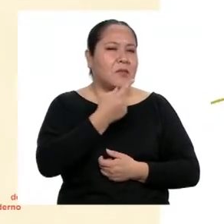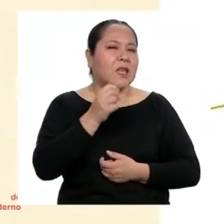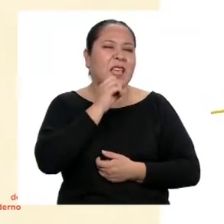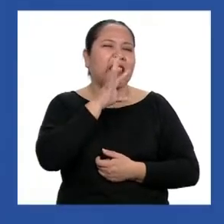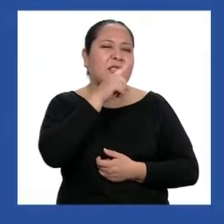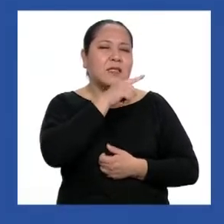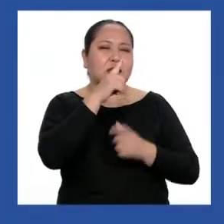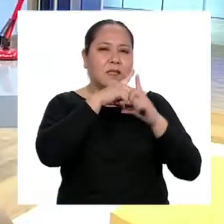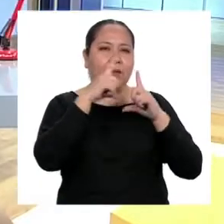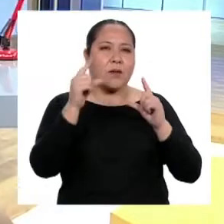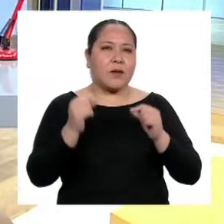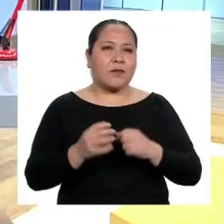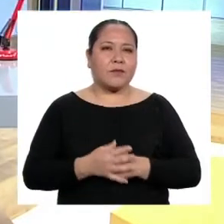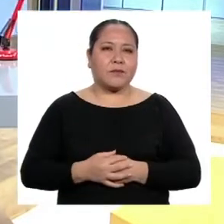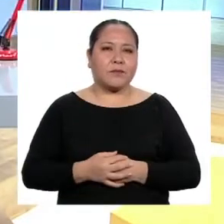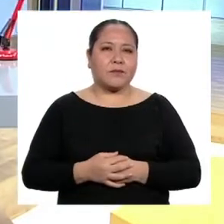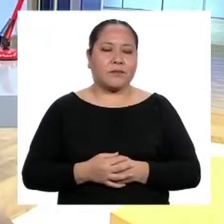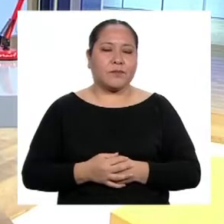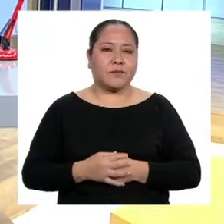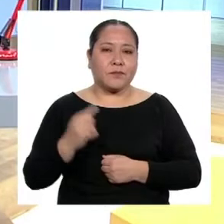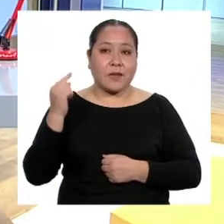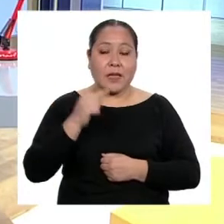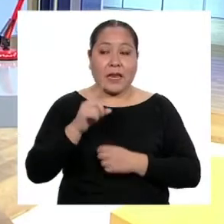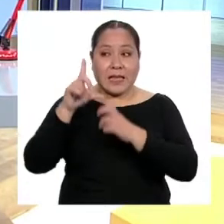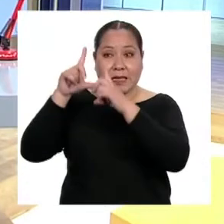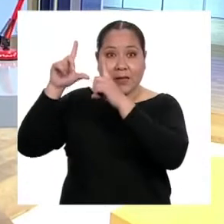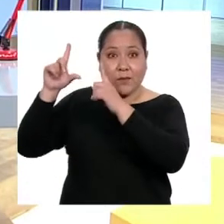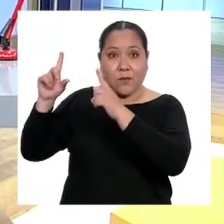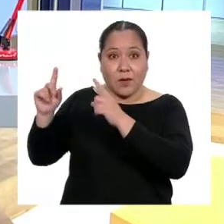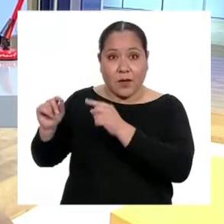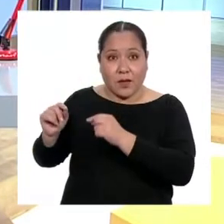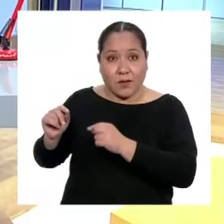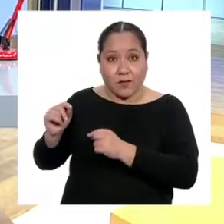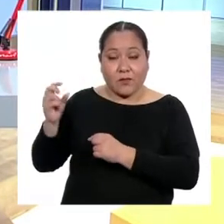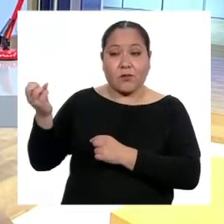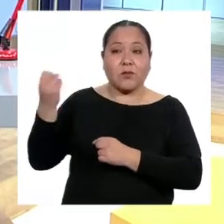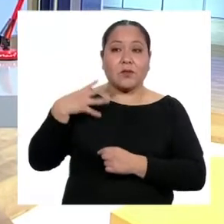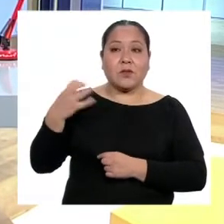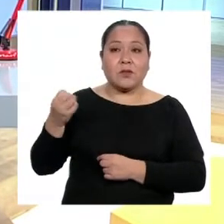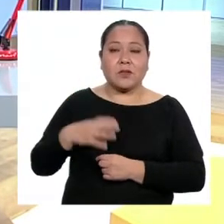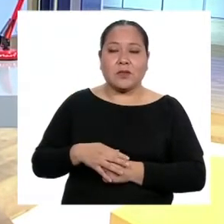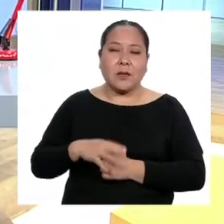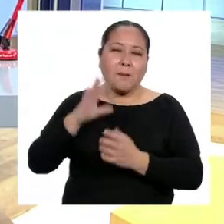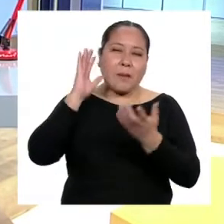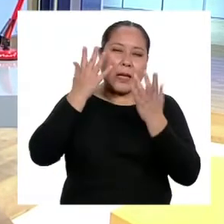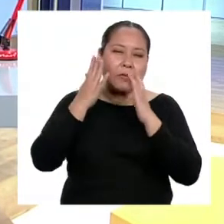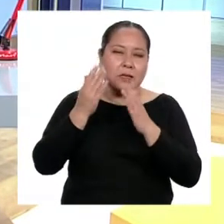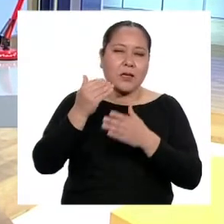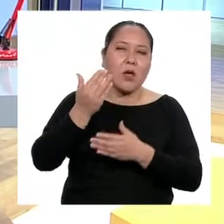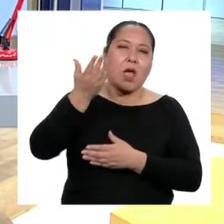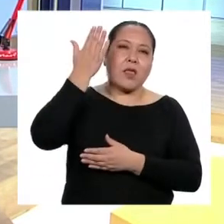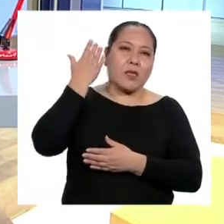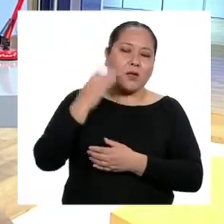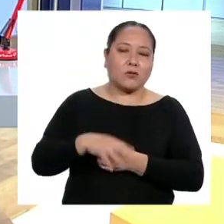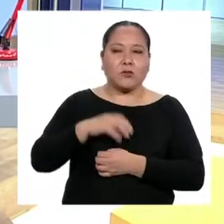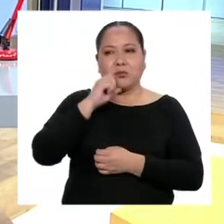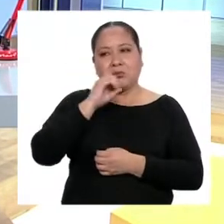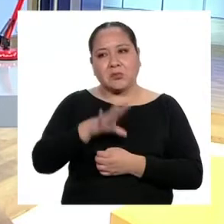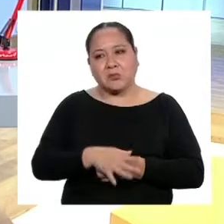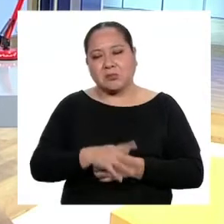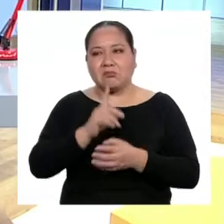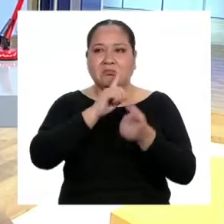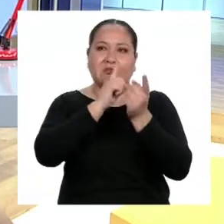este párrafo? En este párrafo nos hablan de aspectos parecidos al párrafo anterior. Nos hablan de